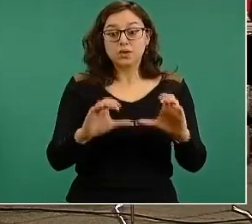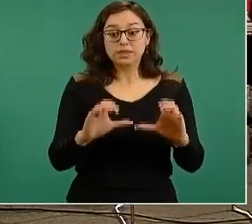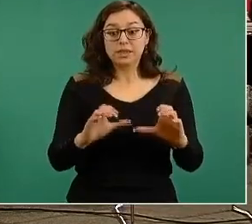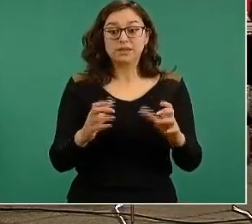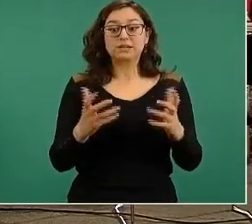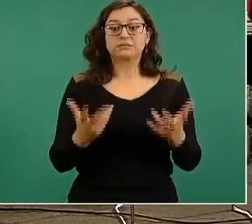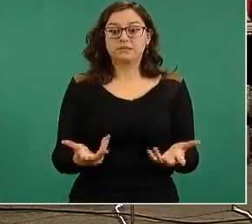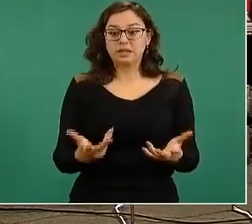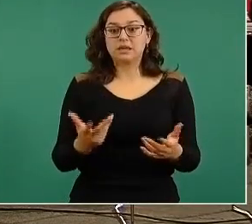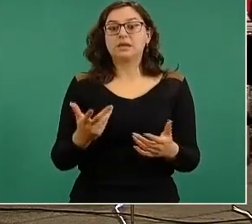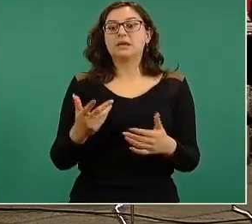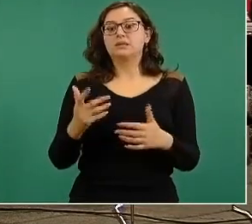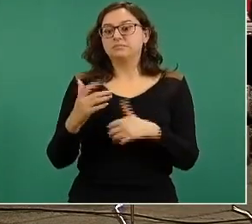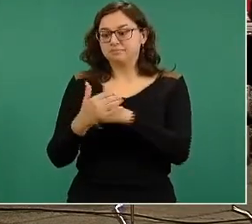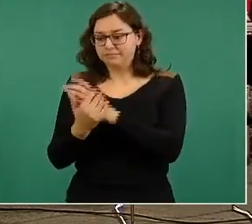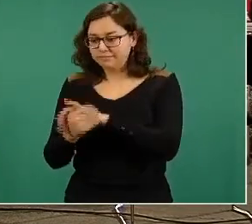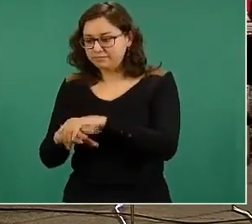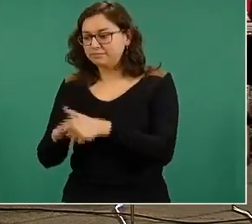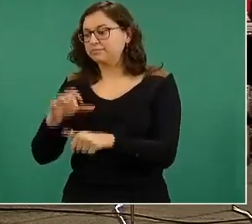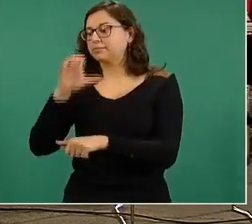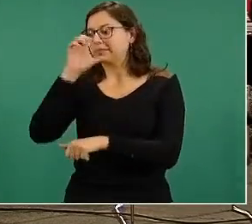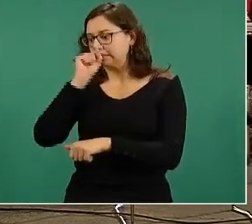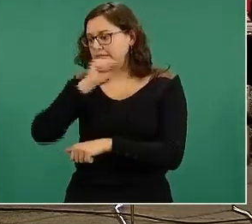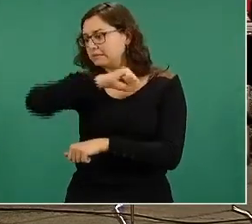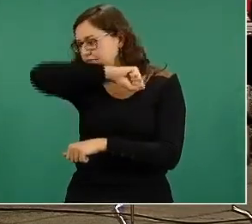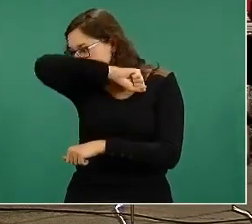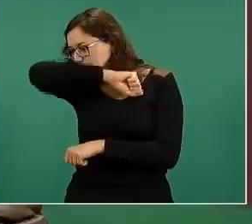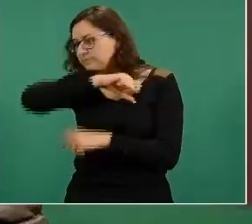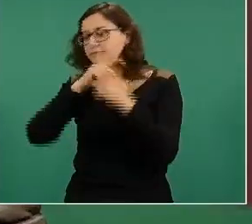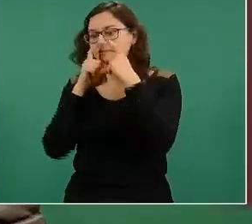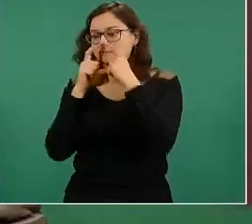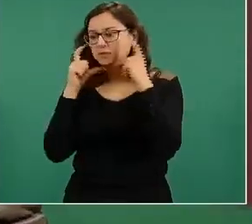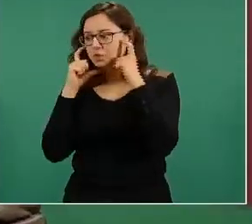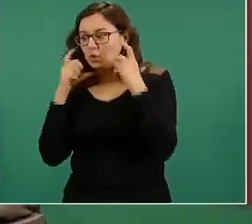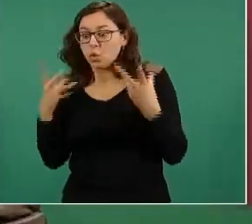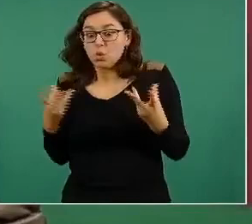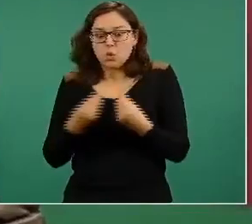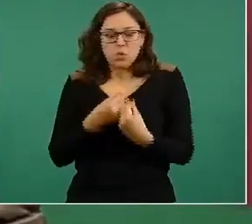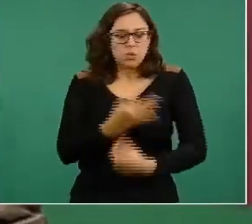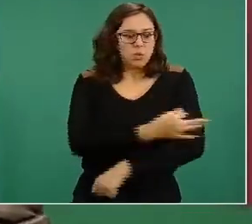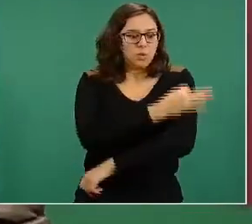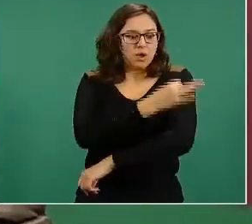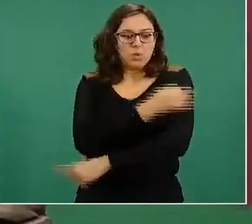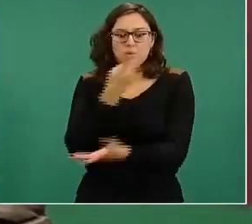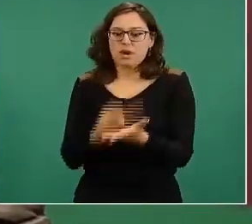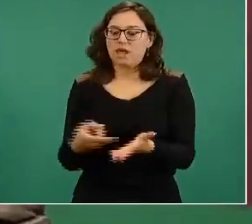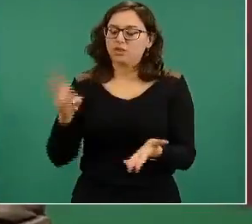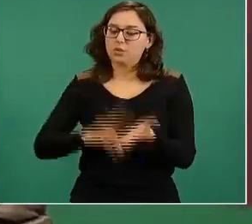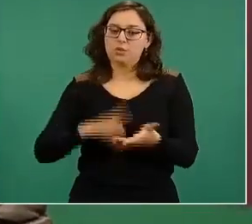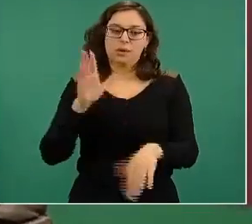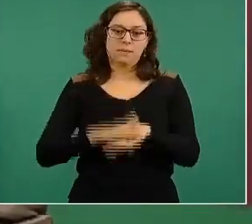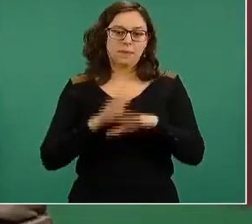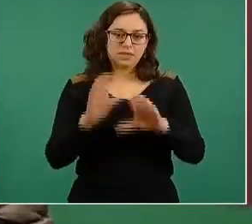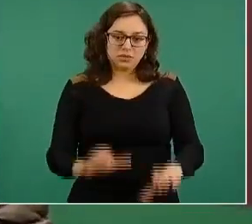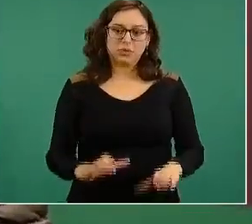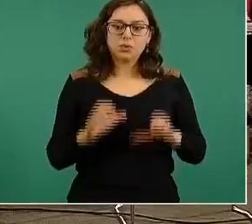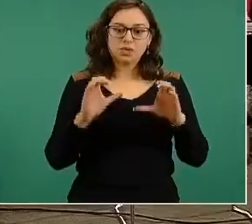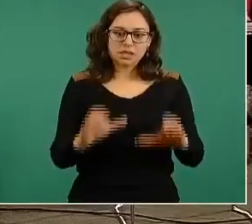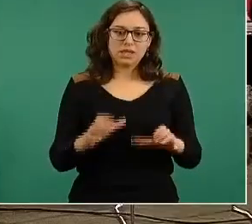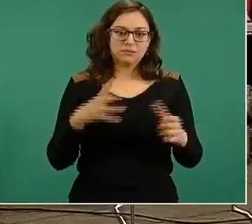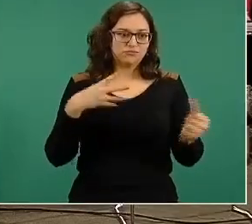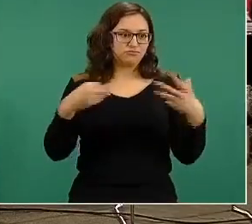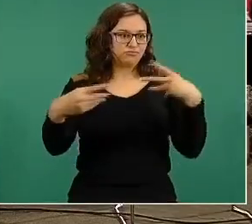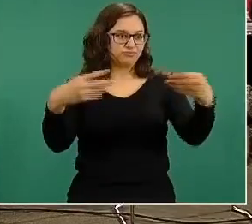al lavado de manos, estornudo de etiqueta y uso de cubrebocas para disminuir el impacto de la epidemia en nuestro país. Entonces,